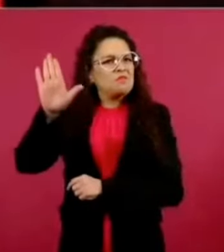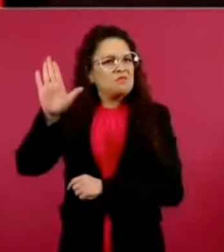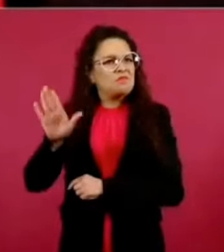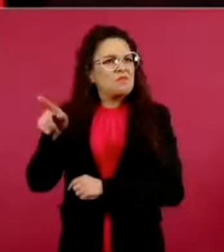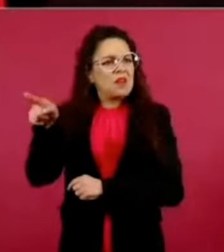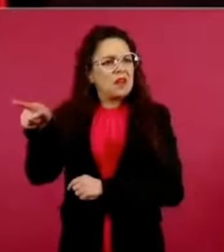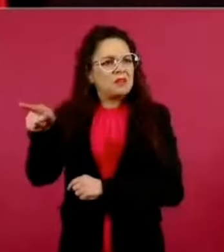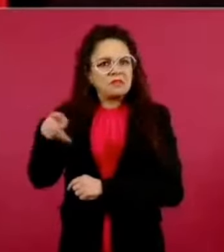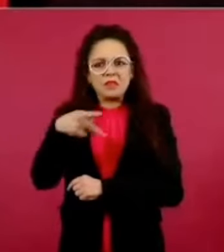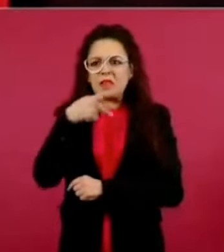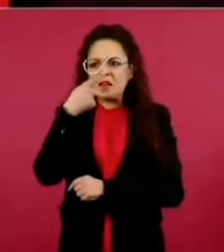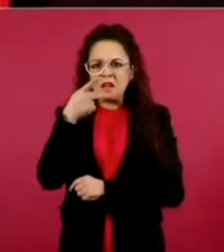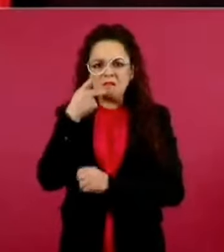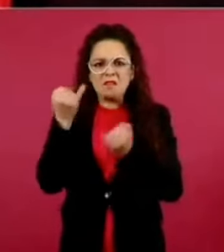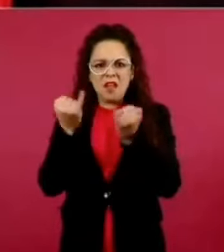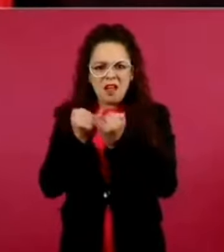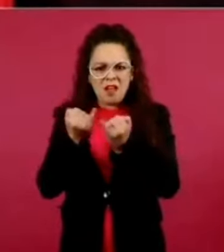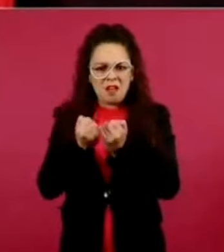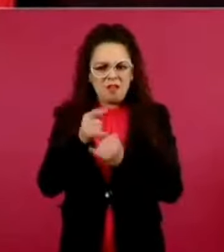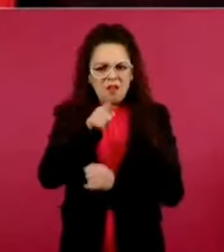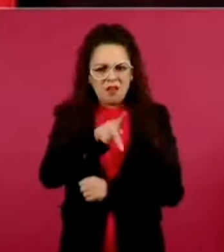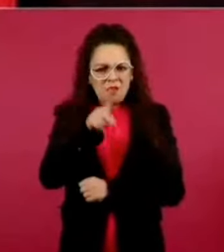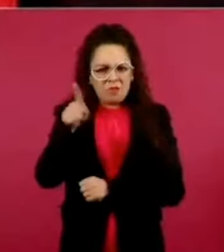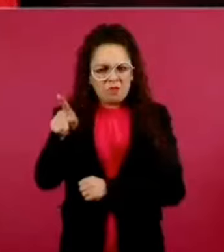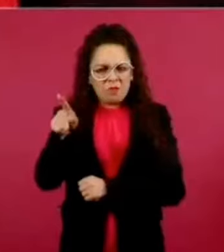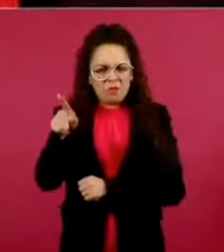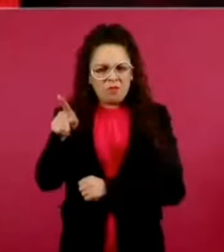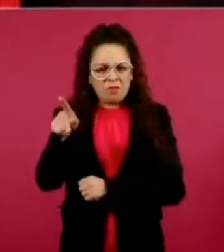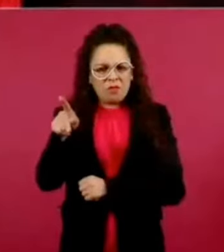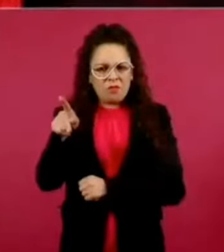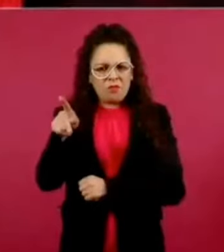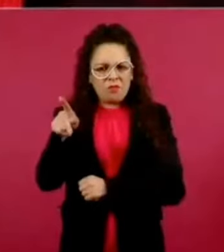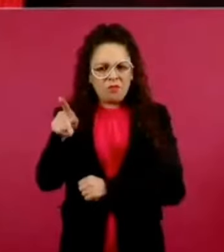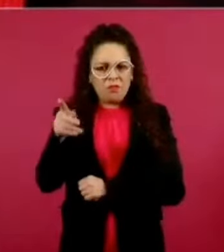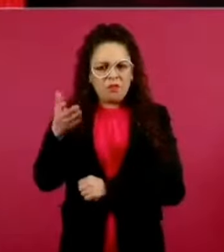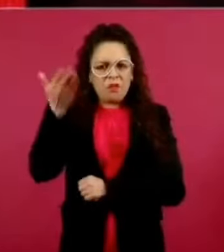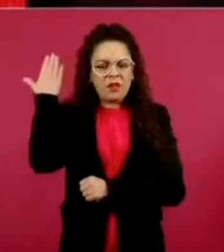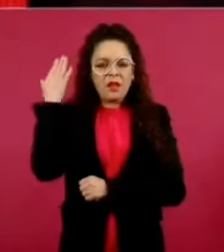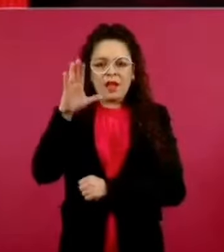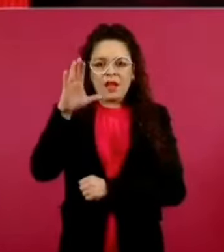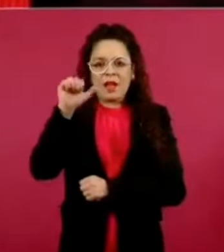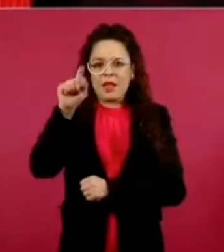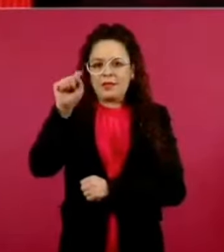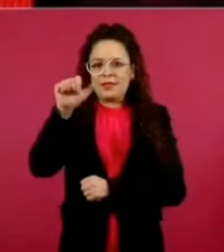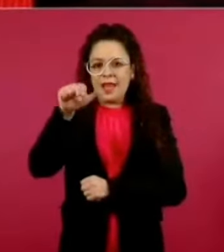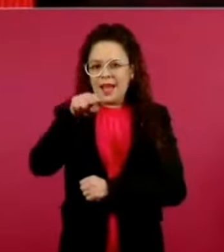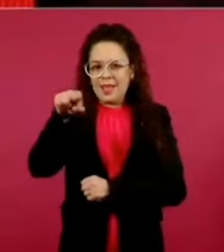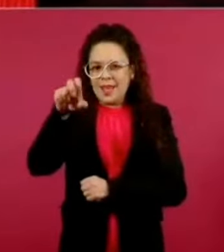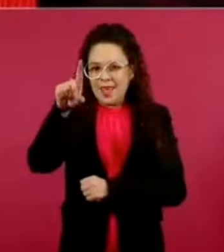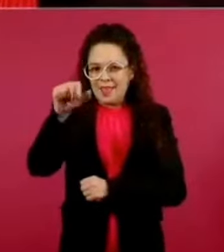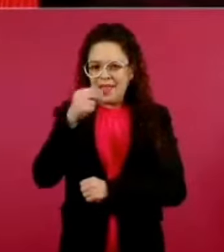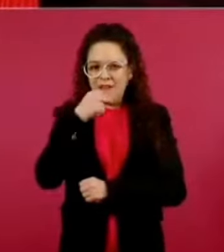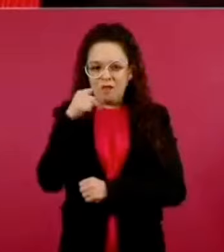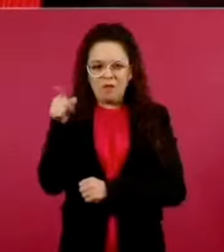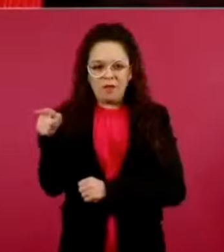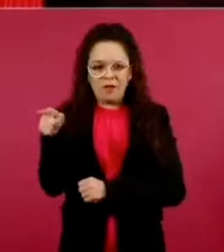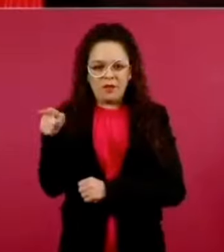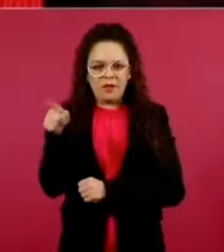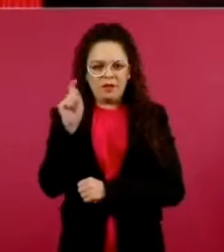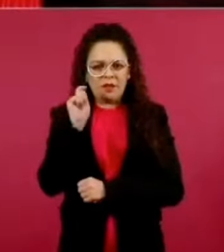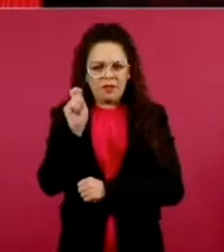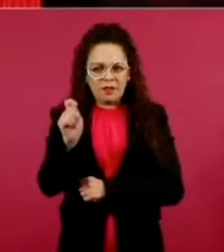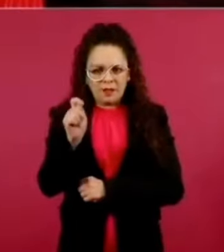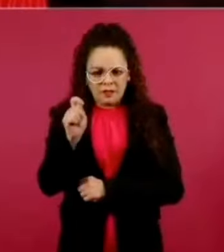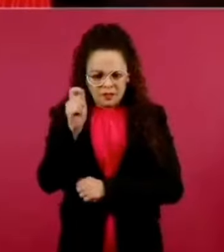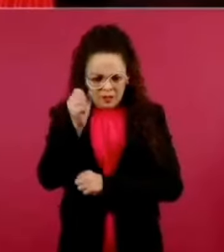hasta más fuerte, Castañeda. En una campaña, creo que en el 18,